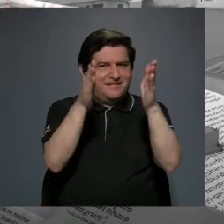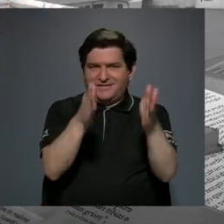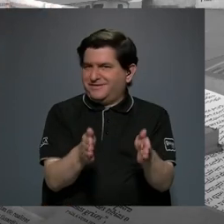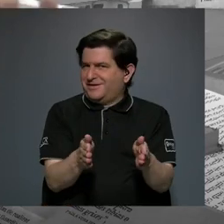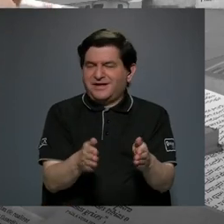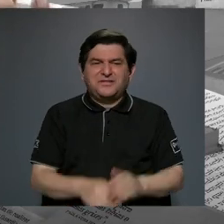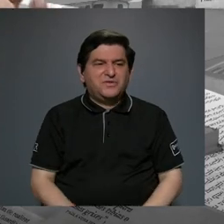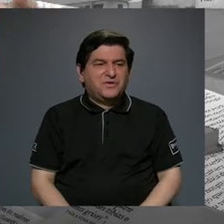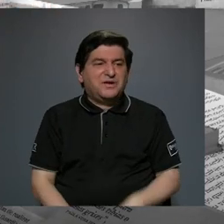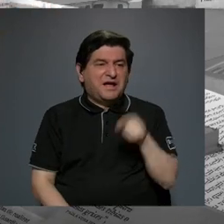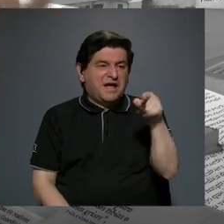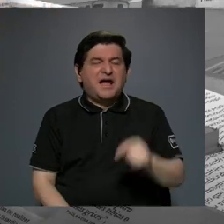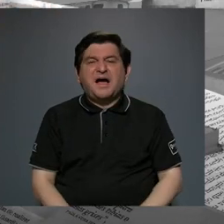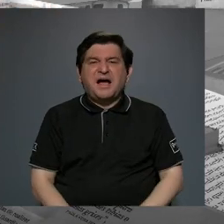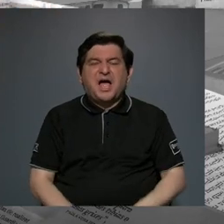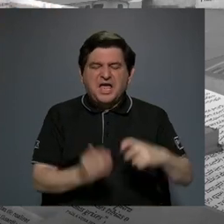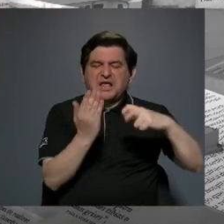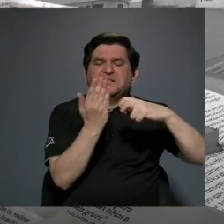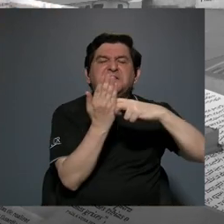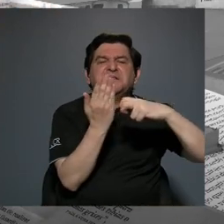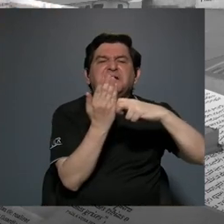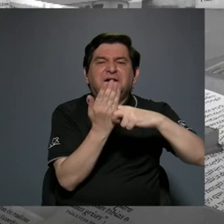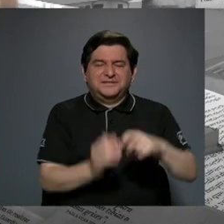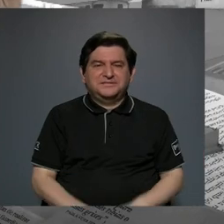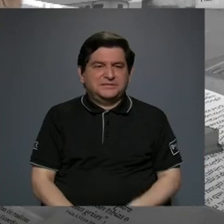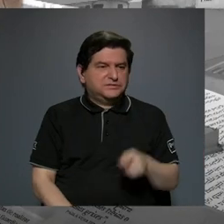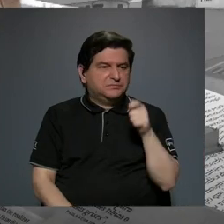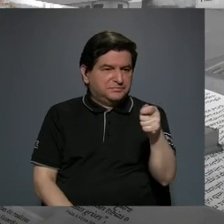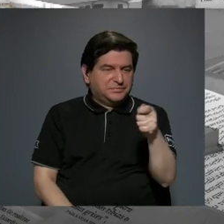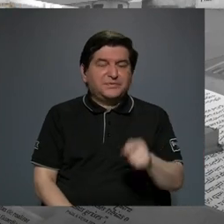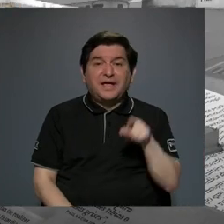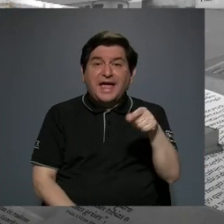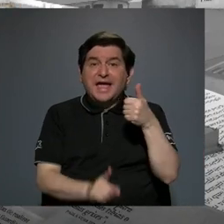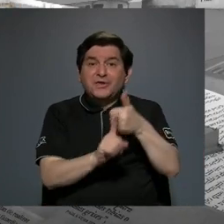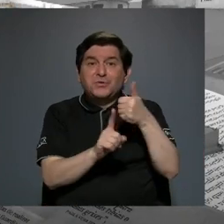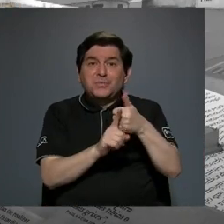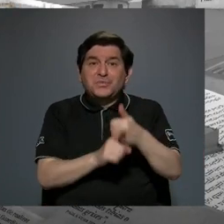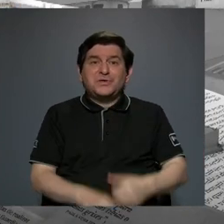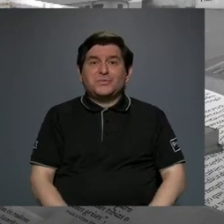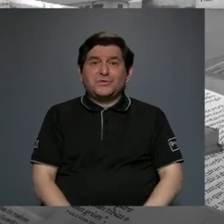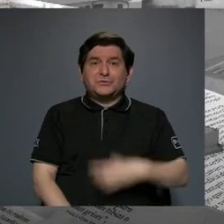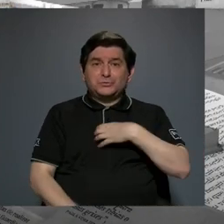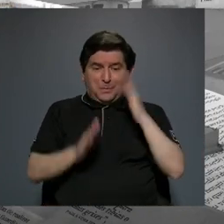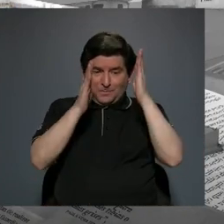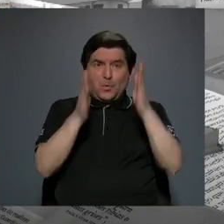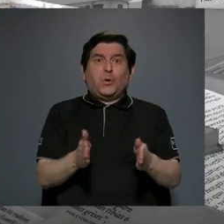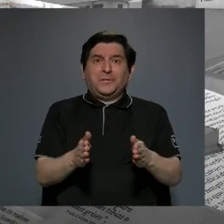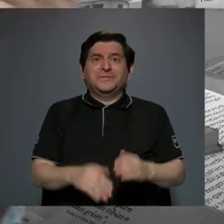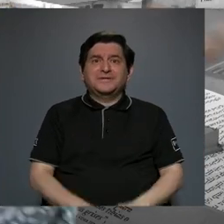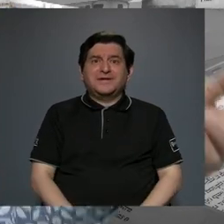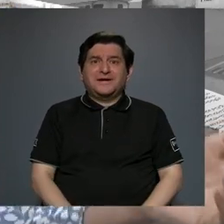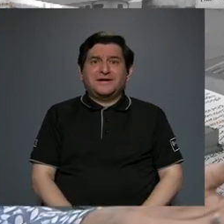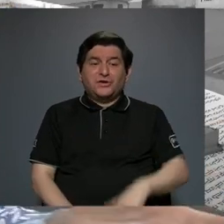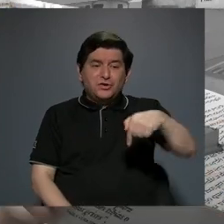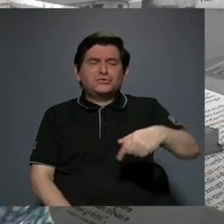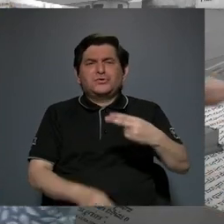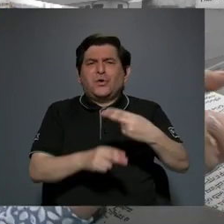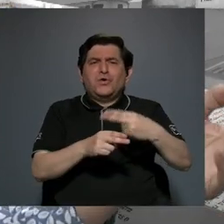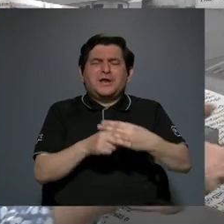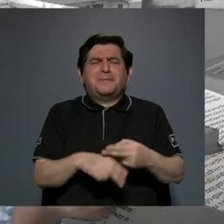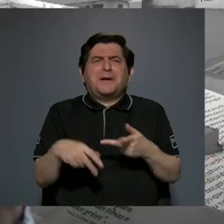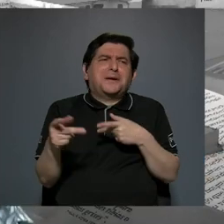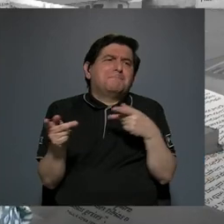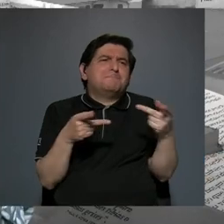y le daba cupones porque ellos eran los mismos dueños de lo que hoy llamaríamos